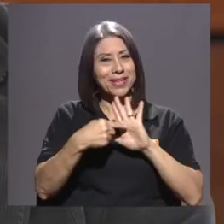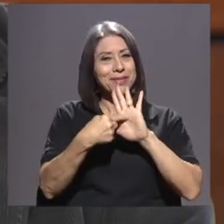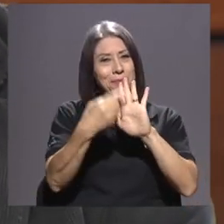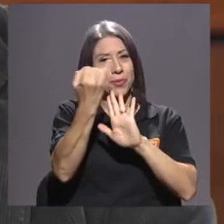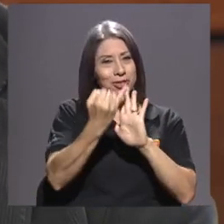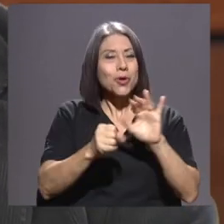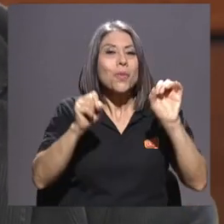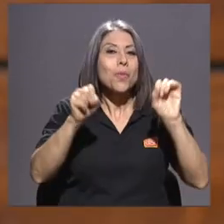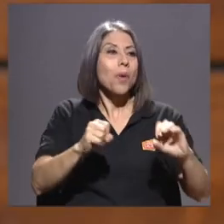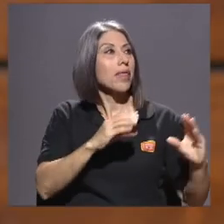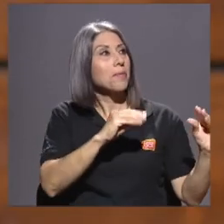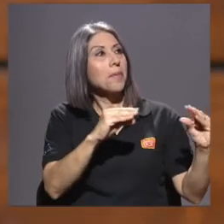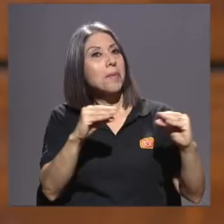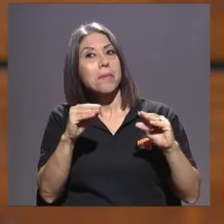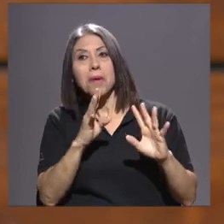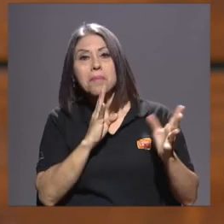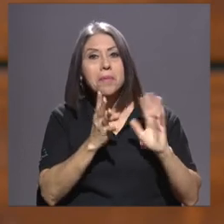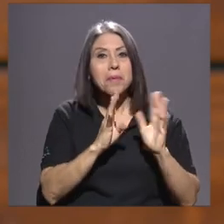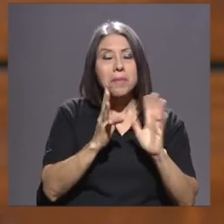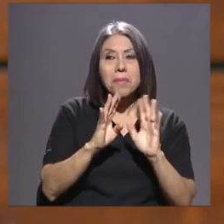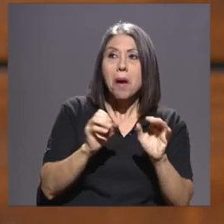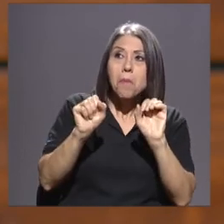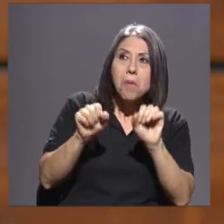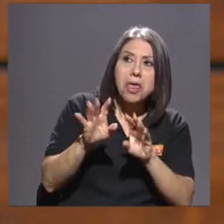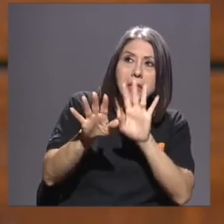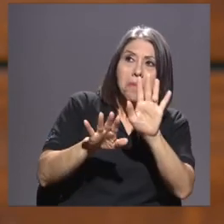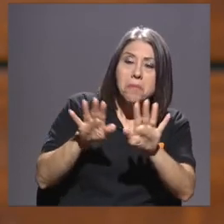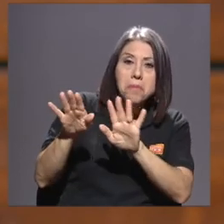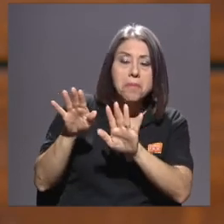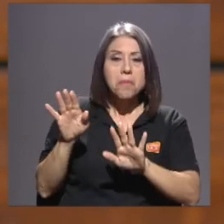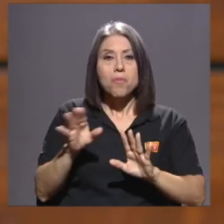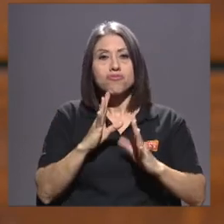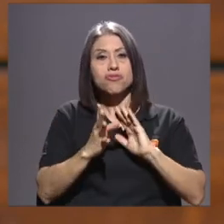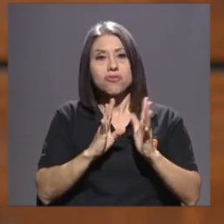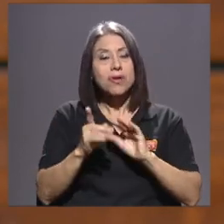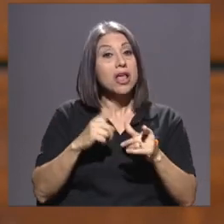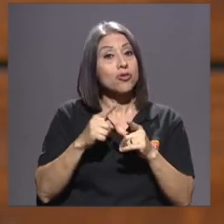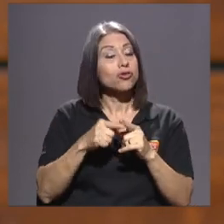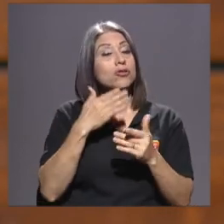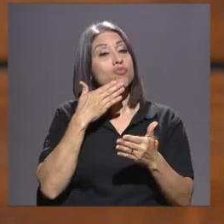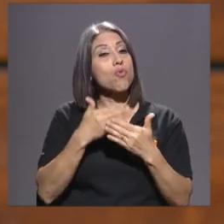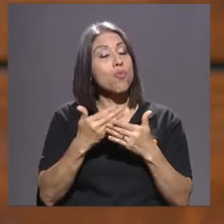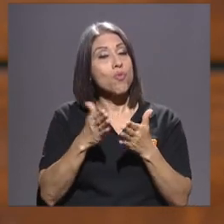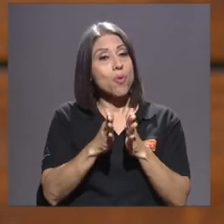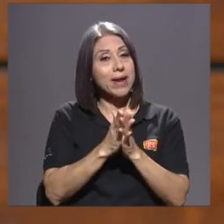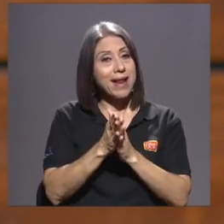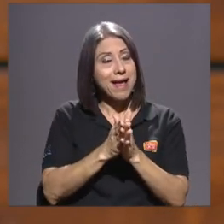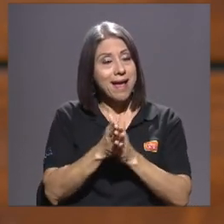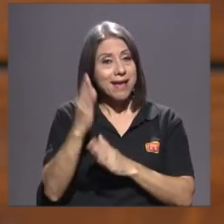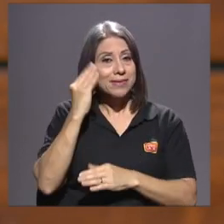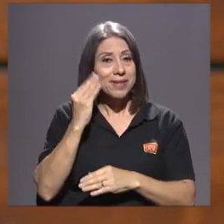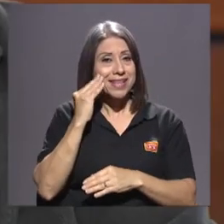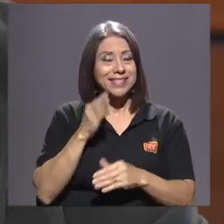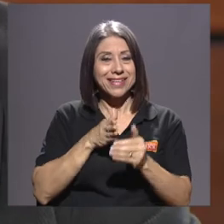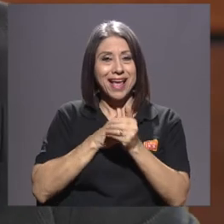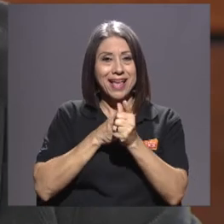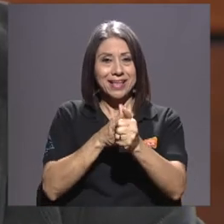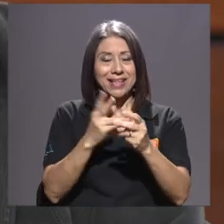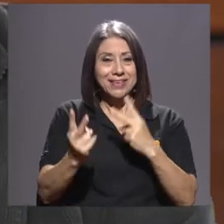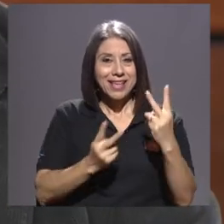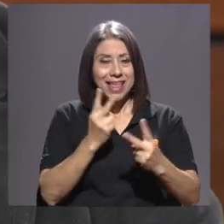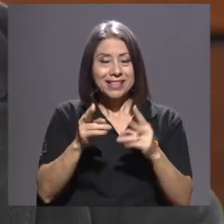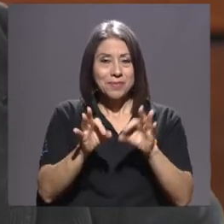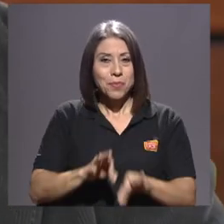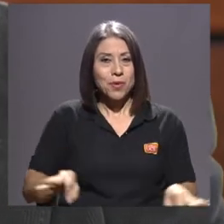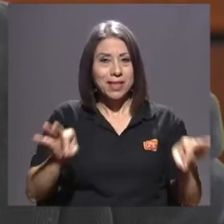ciertos temas como lo aborda el artista y eso es lo que hace es enriquecer la experiencia, entonces estas visitas guiadas serán importantes. Camilo, se nos fue el tiempo,